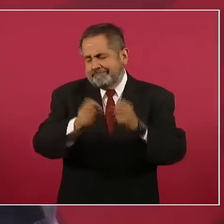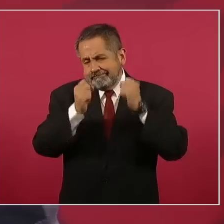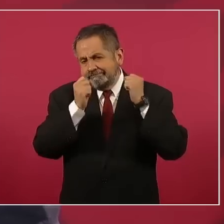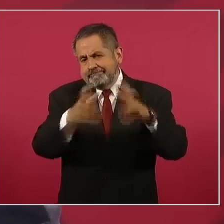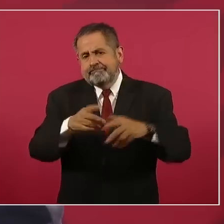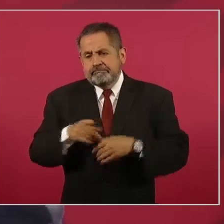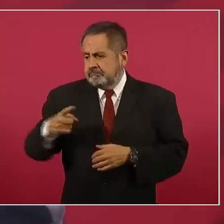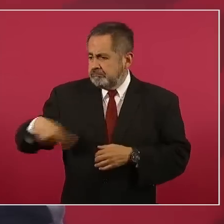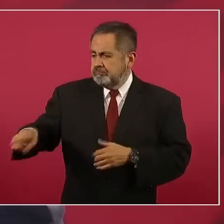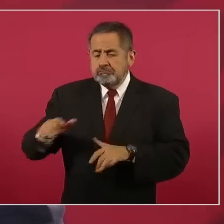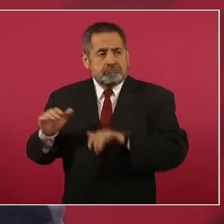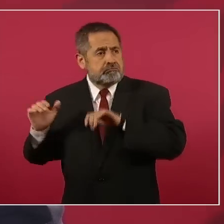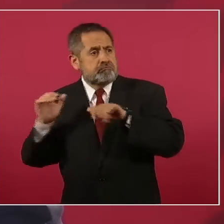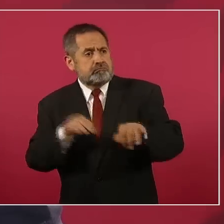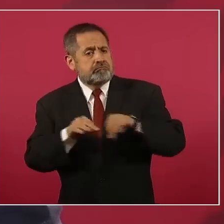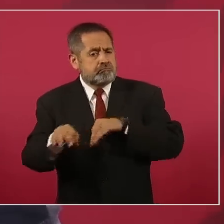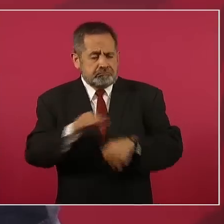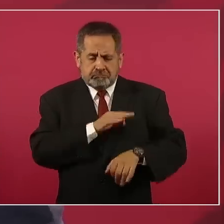realidad,